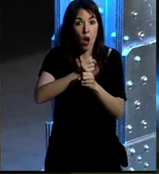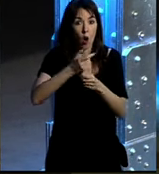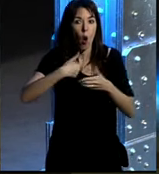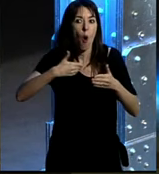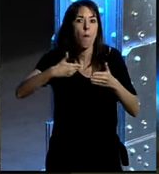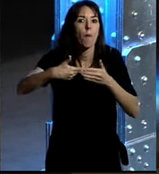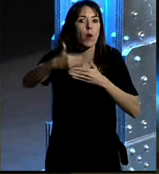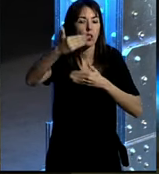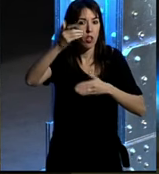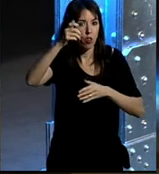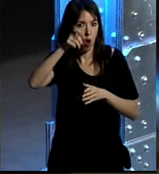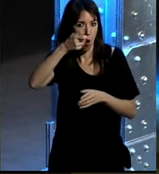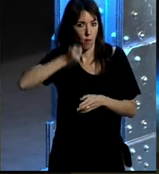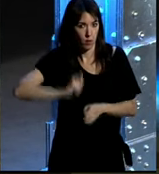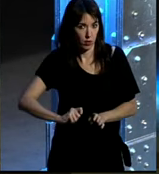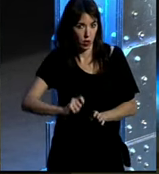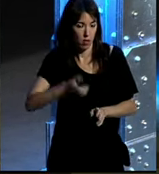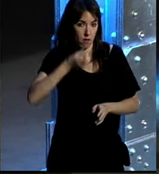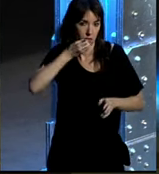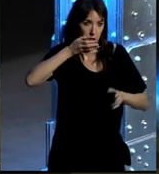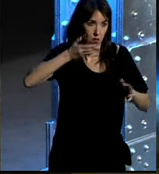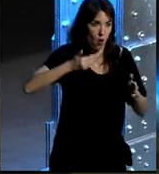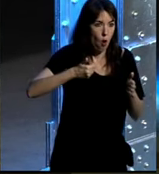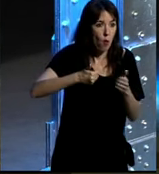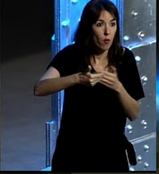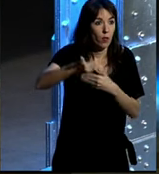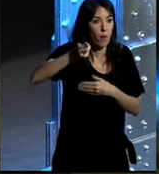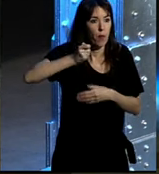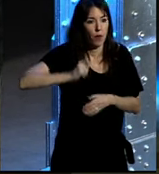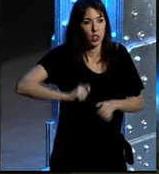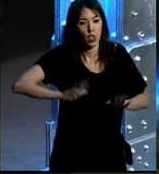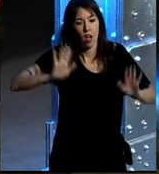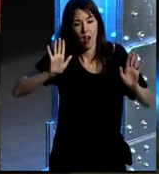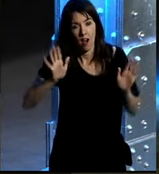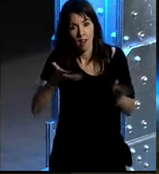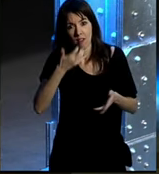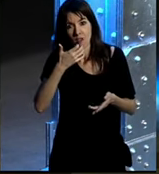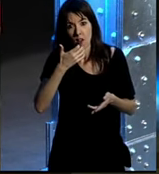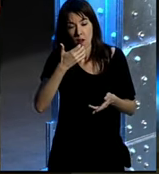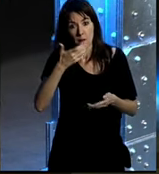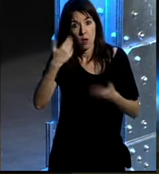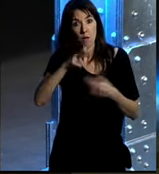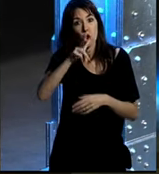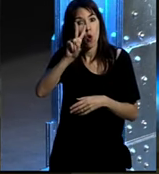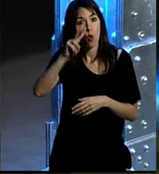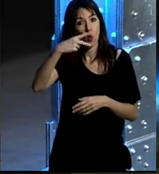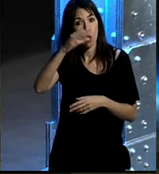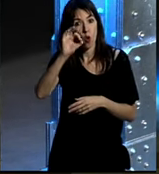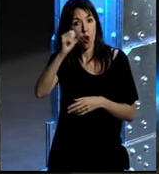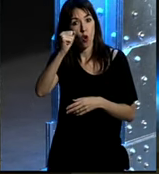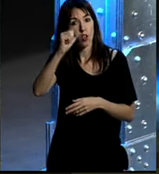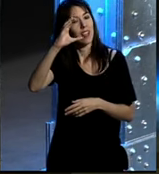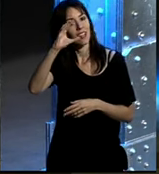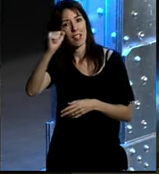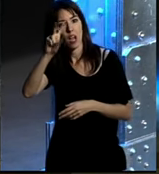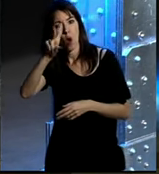profesional queda más elegante ¿no? lo de blogs de proyección profesional por ejemplo Hugo Caula es un tipo que tiene